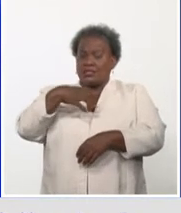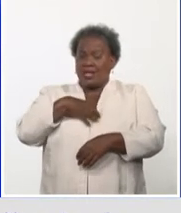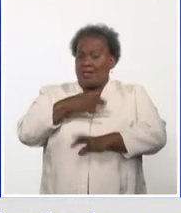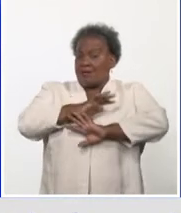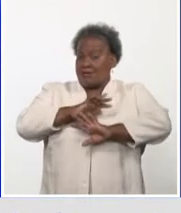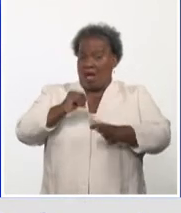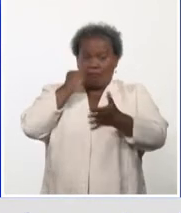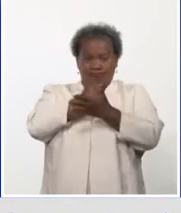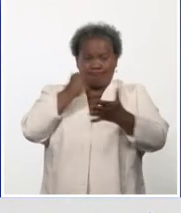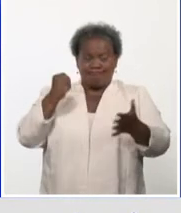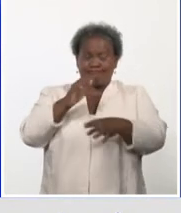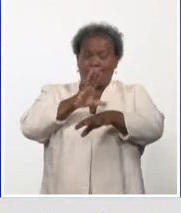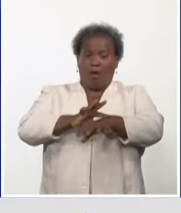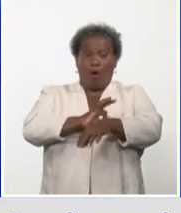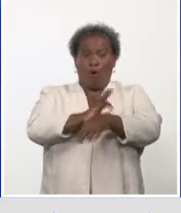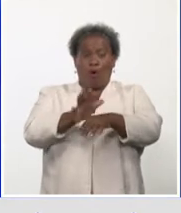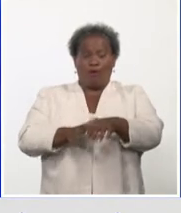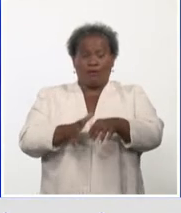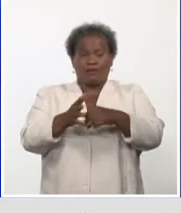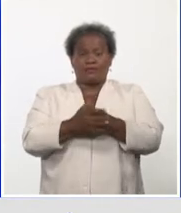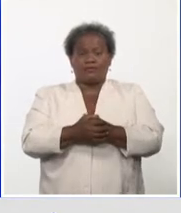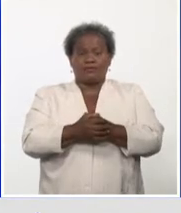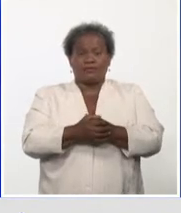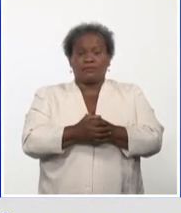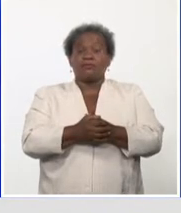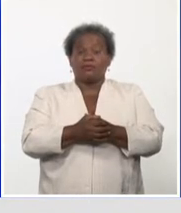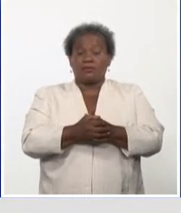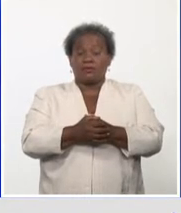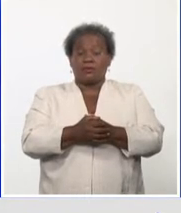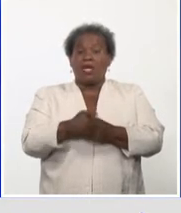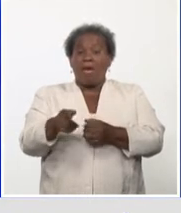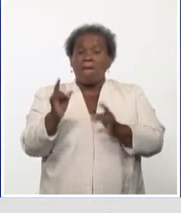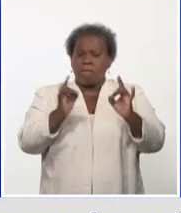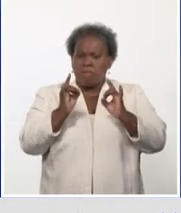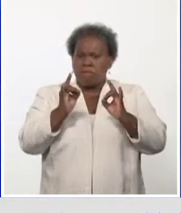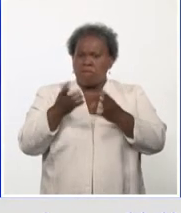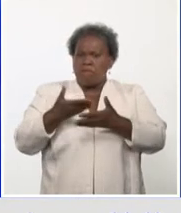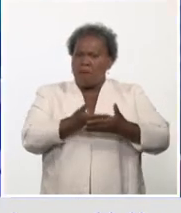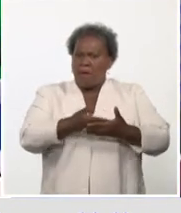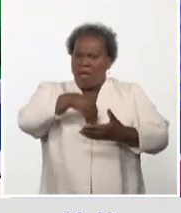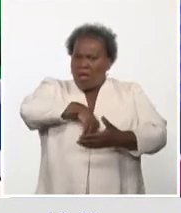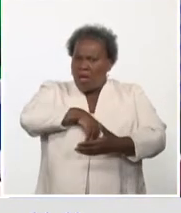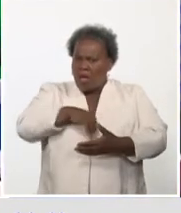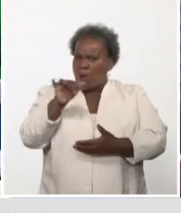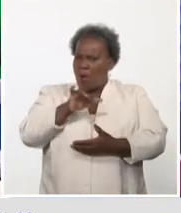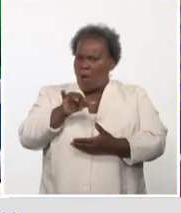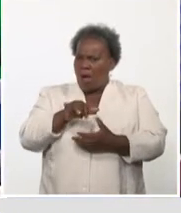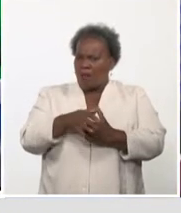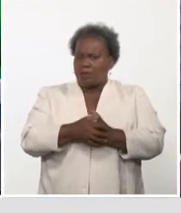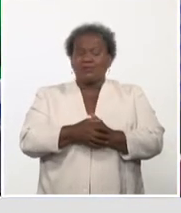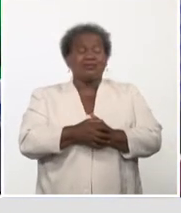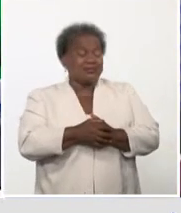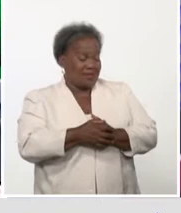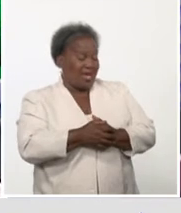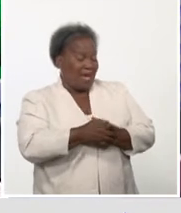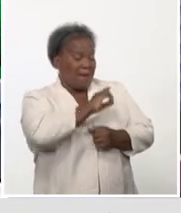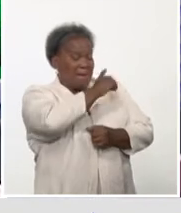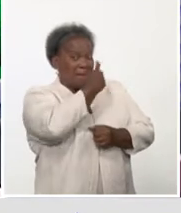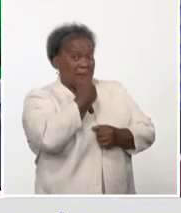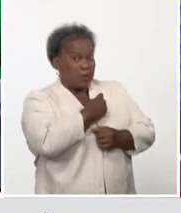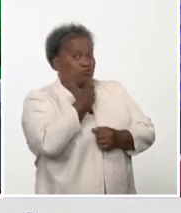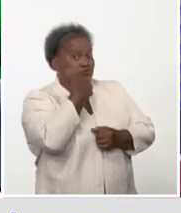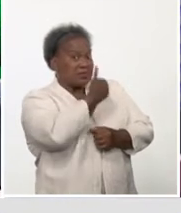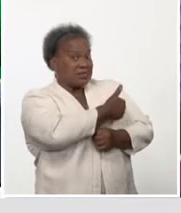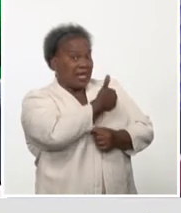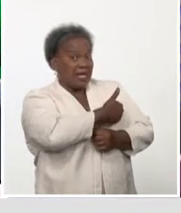infesta con el nuevo coronavirus. ¿También lo tiene su bebé? Bueno, es una pregunta interesante, además que yo creo que la